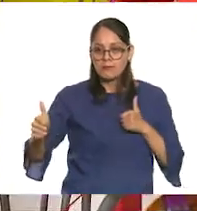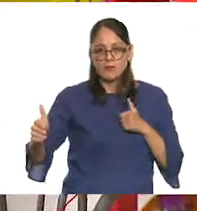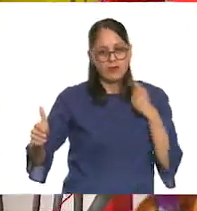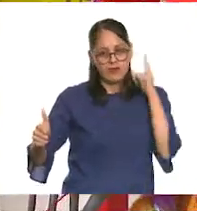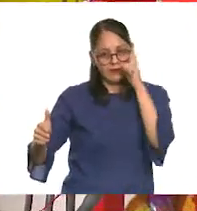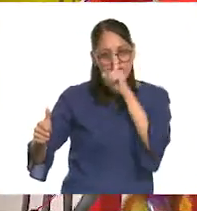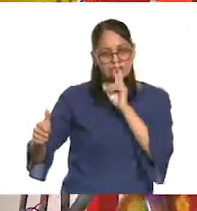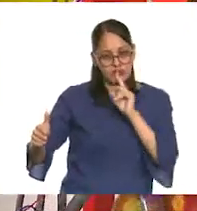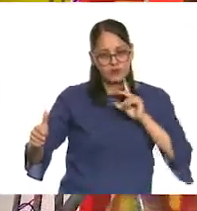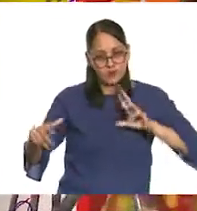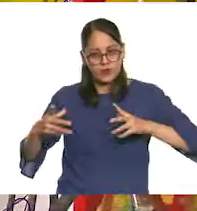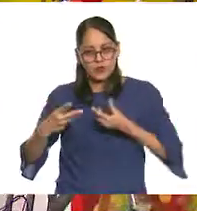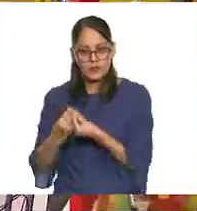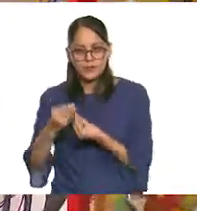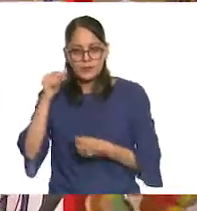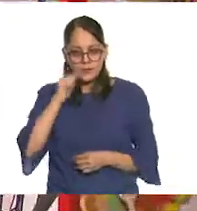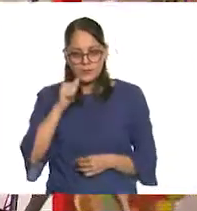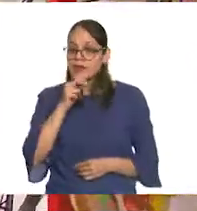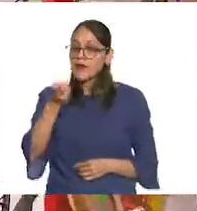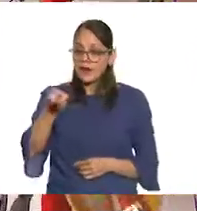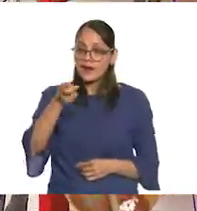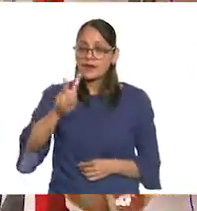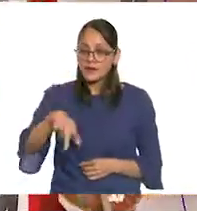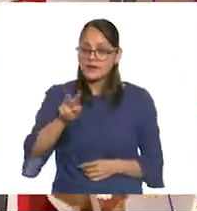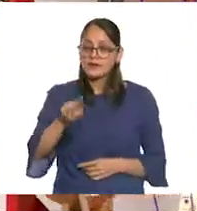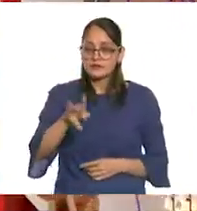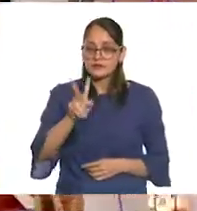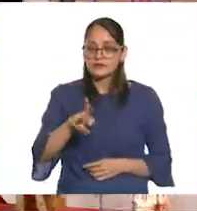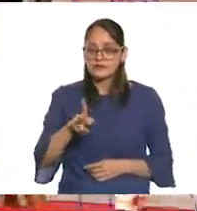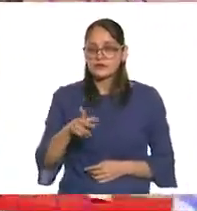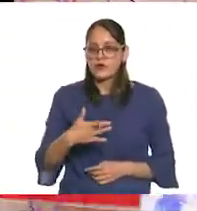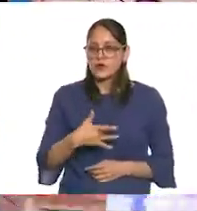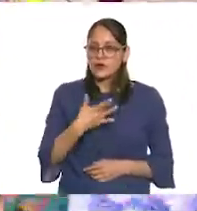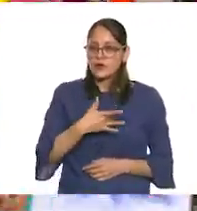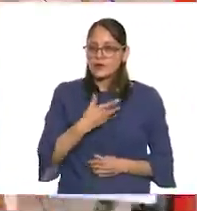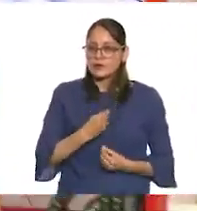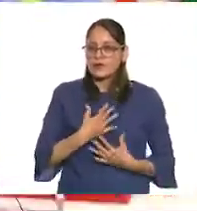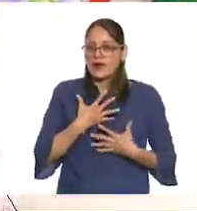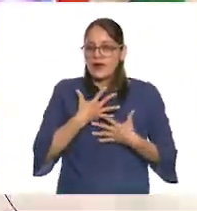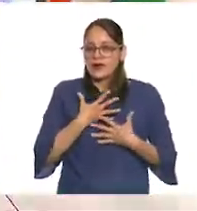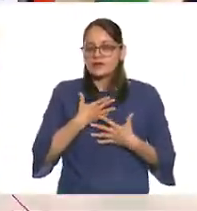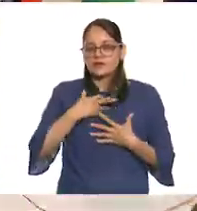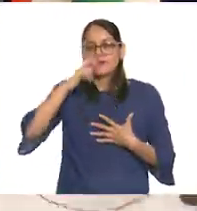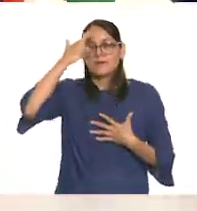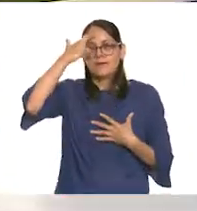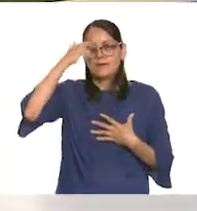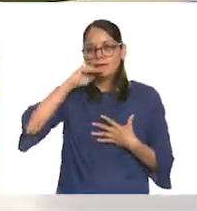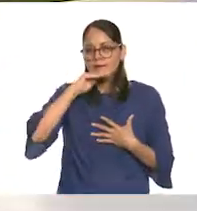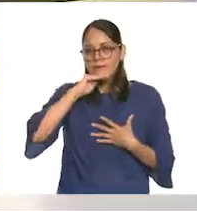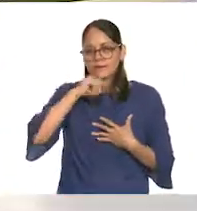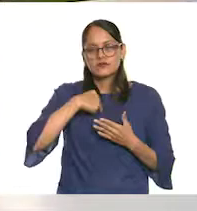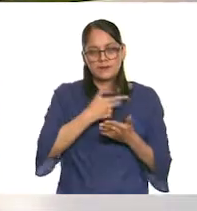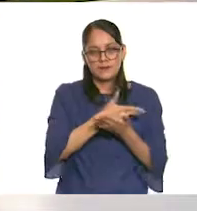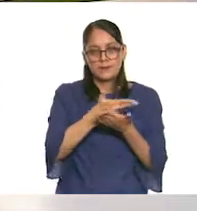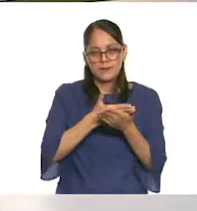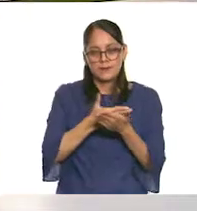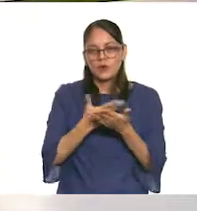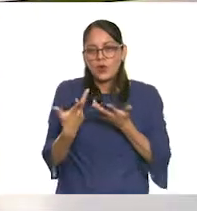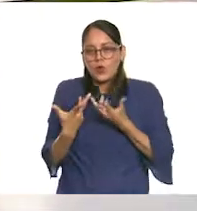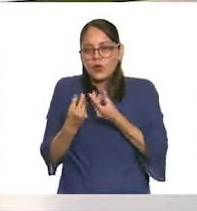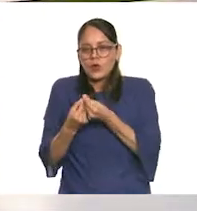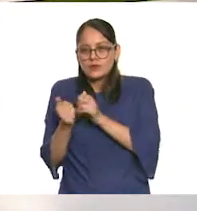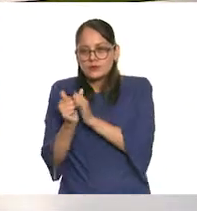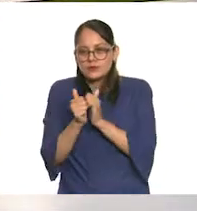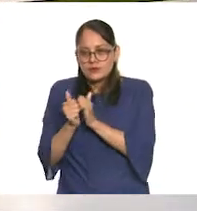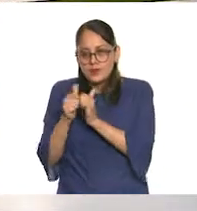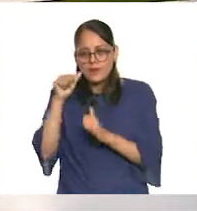Claro, claro, claro que sí, es parte de la inspiración para que nuestras mamás nos recuerden que siempre podemos contar con ellas.